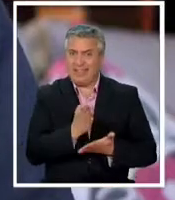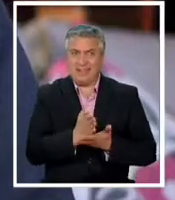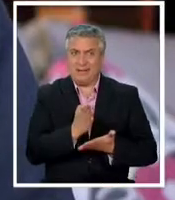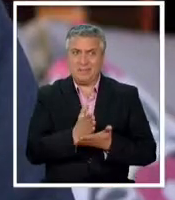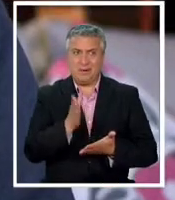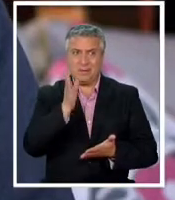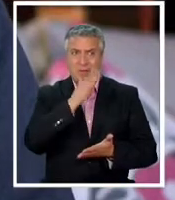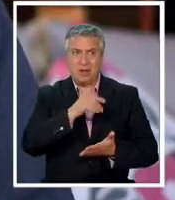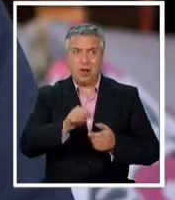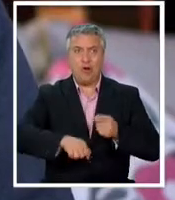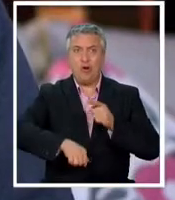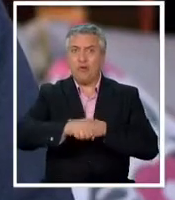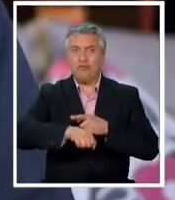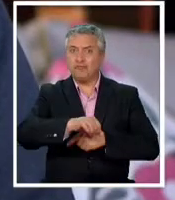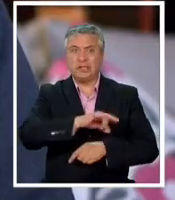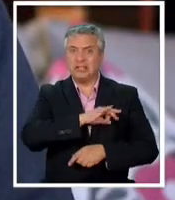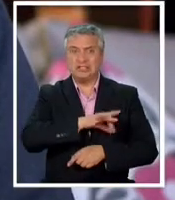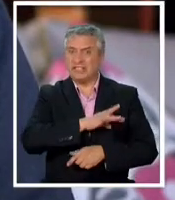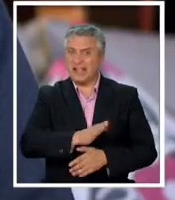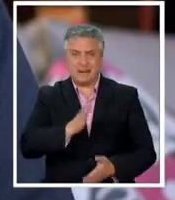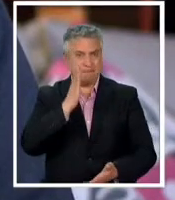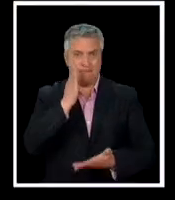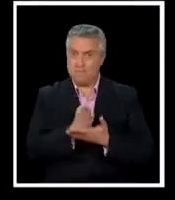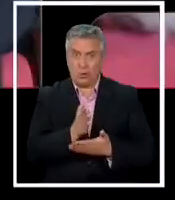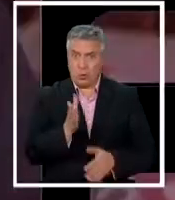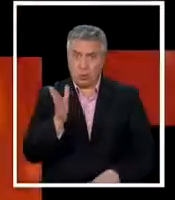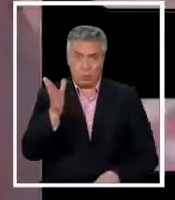Generalmente futbolistas chilenos no tienen disciplina